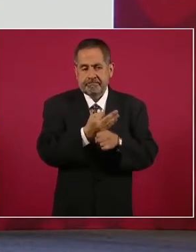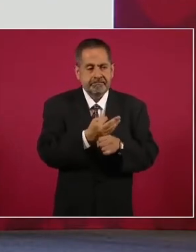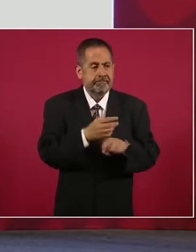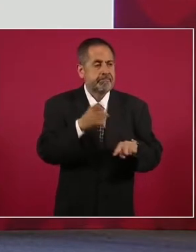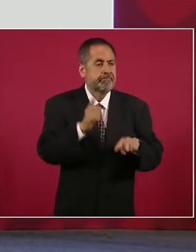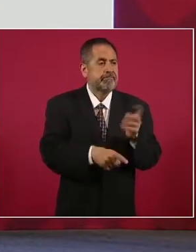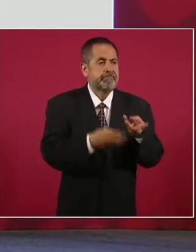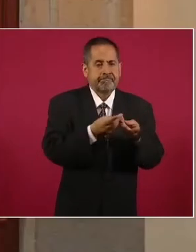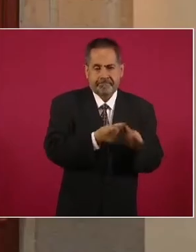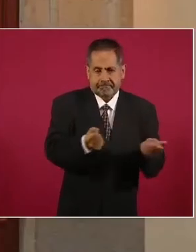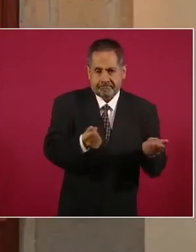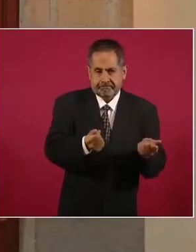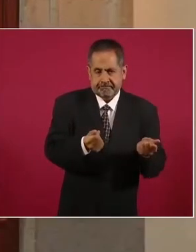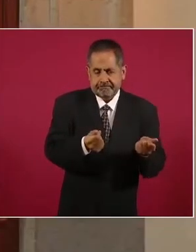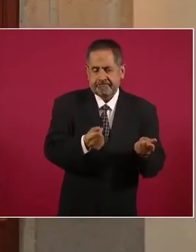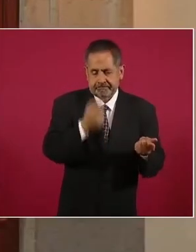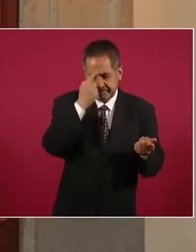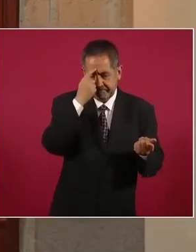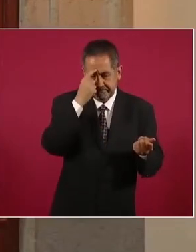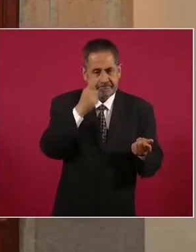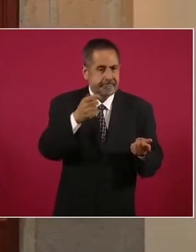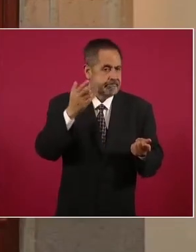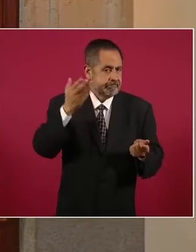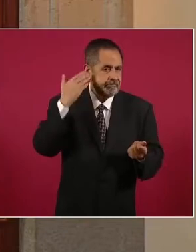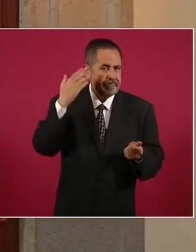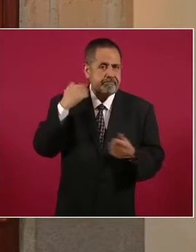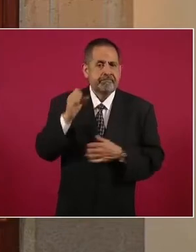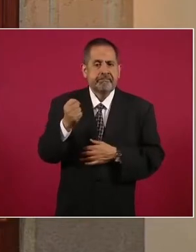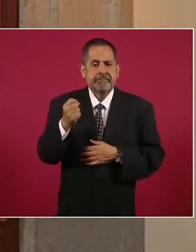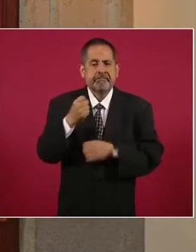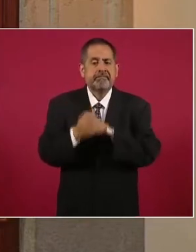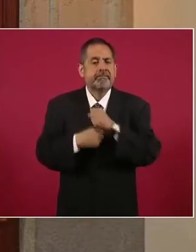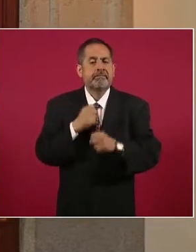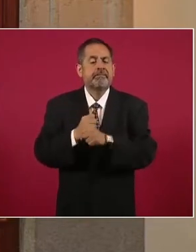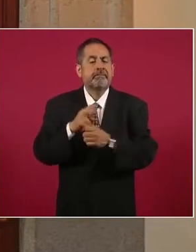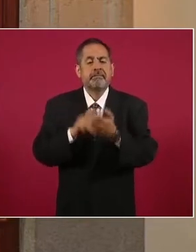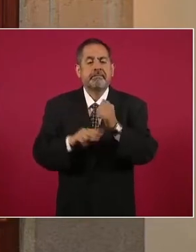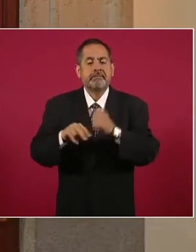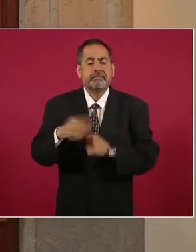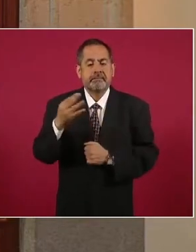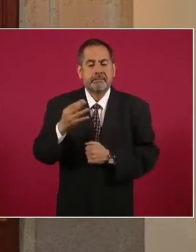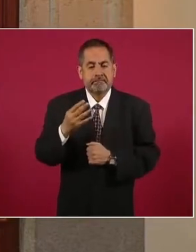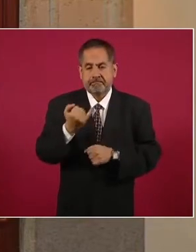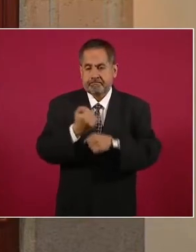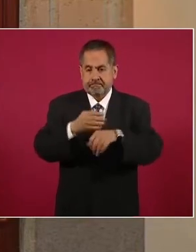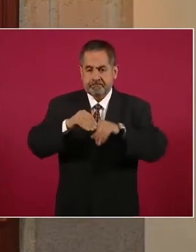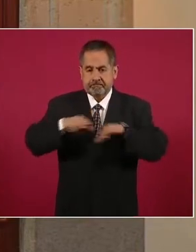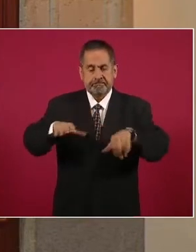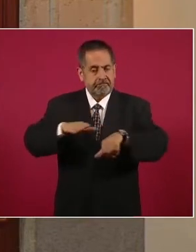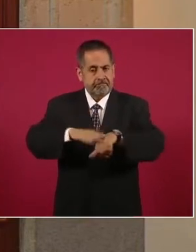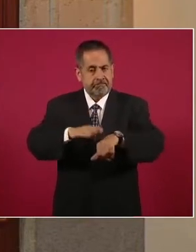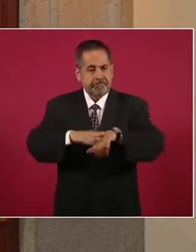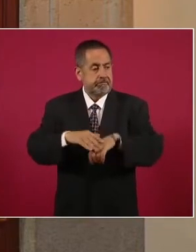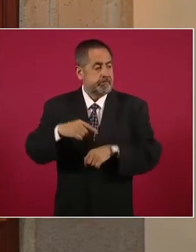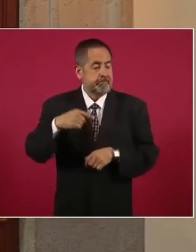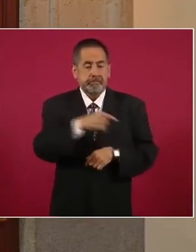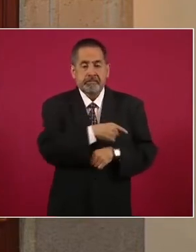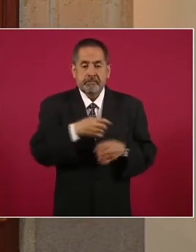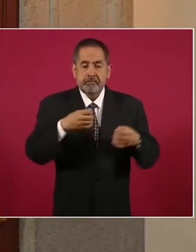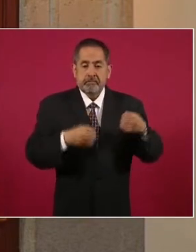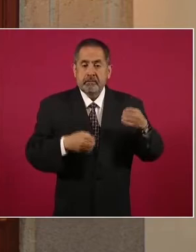normalistas, hechos cometidos en septiembre de 2014, informar que el juez